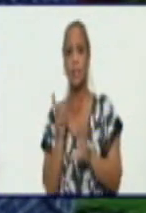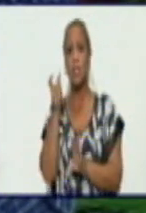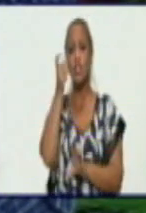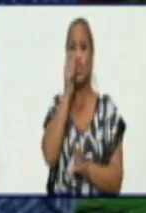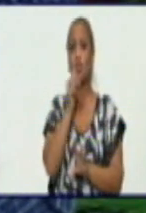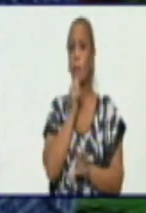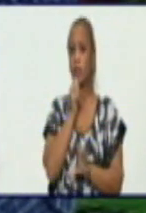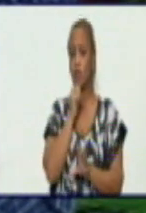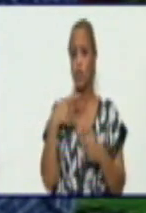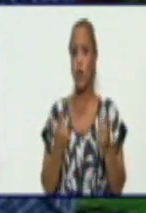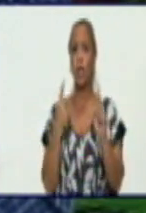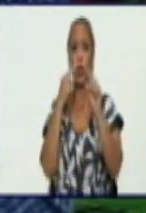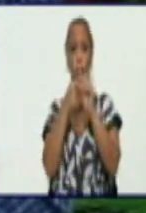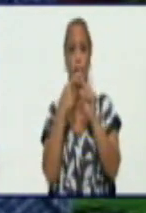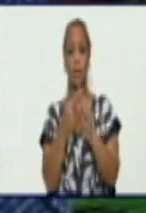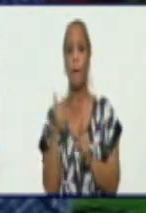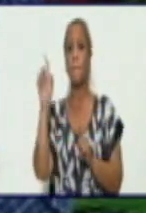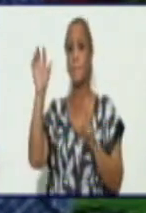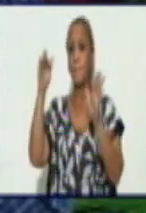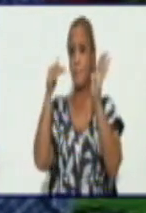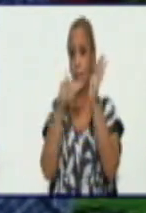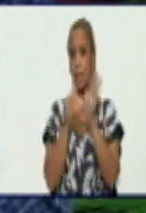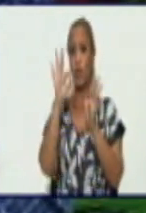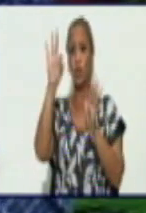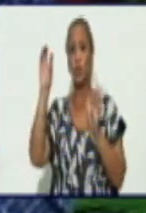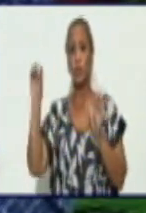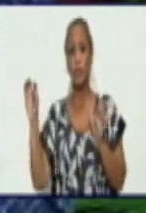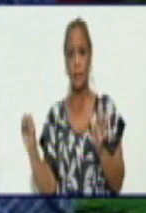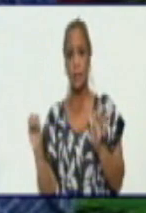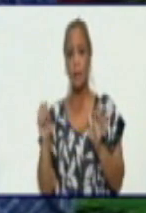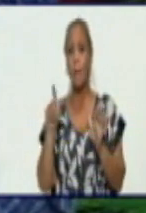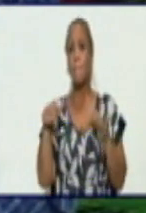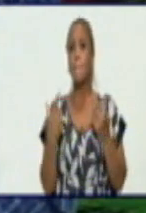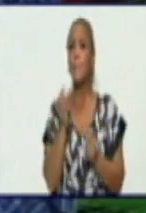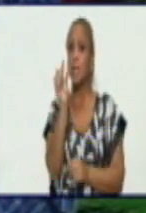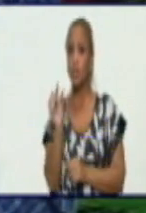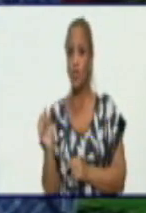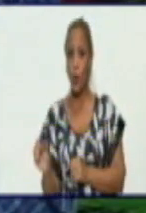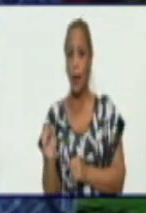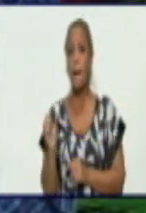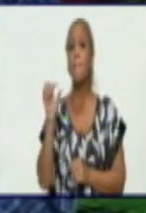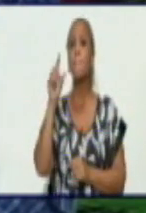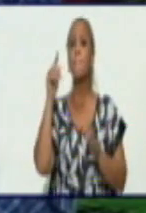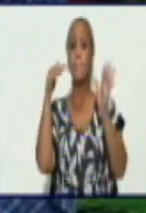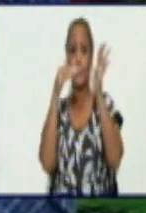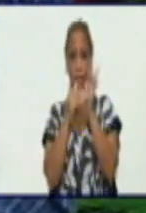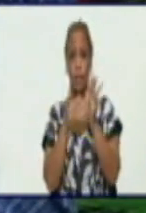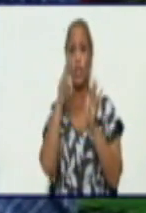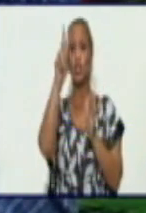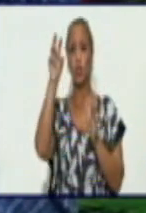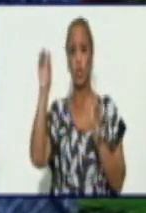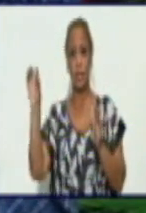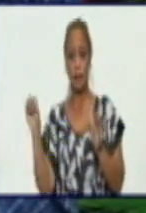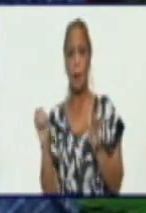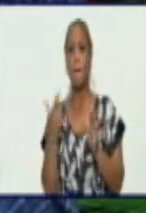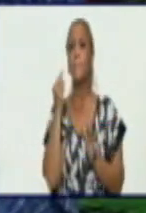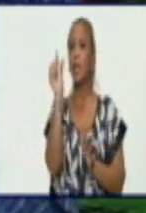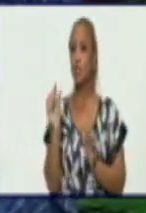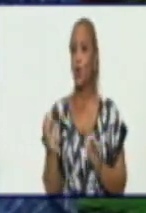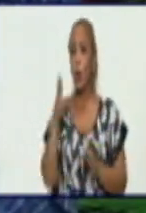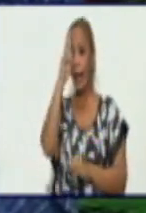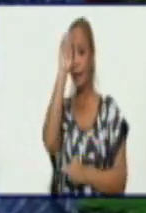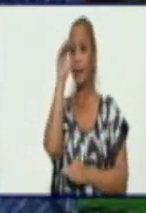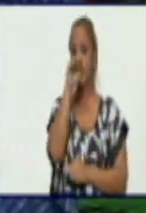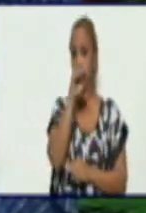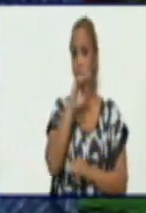.280 personas ingresadas. Son 1.280 personas que mañana, pasado